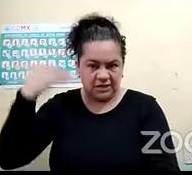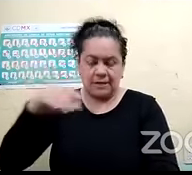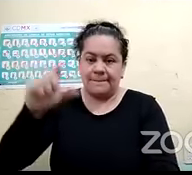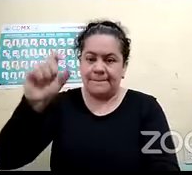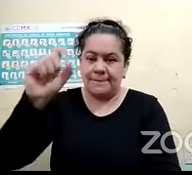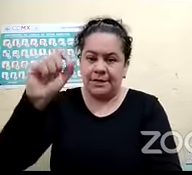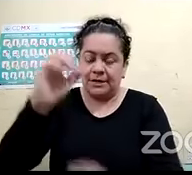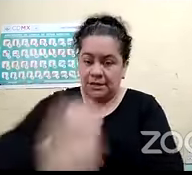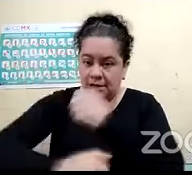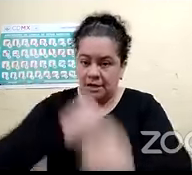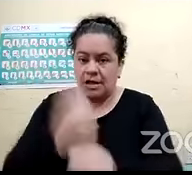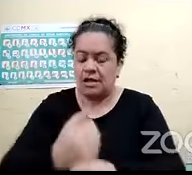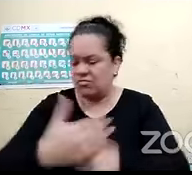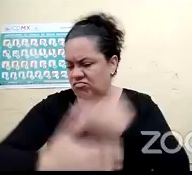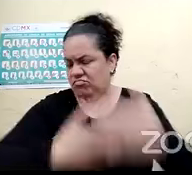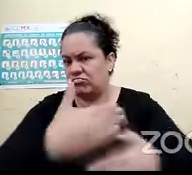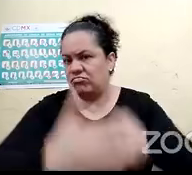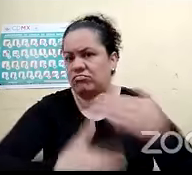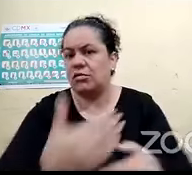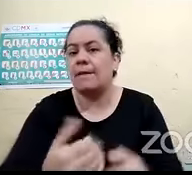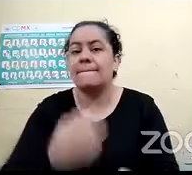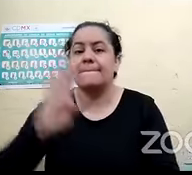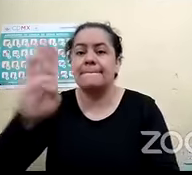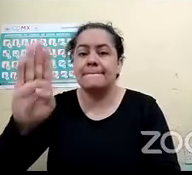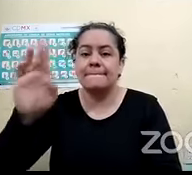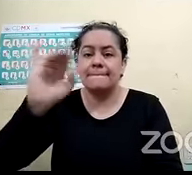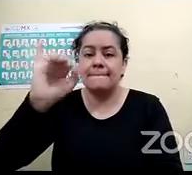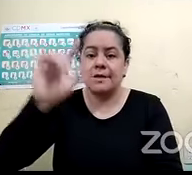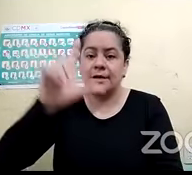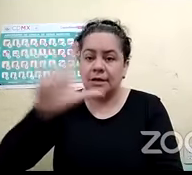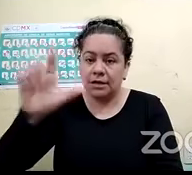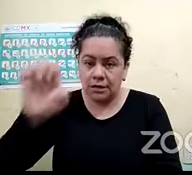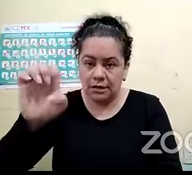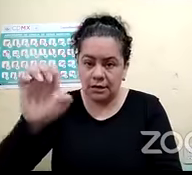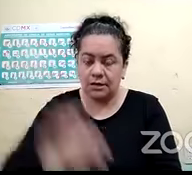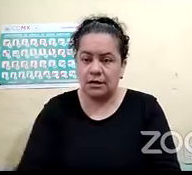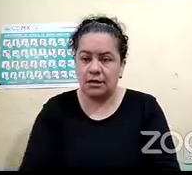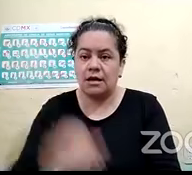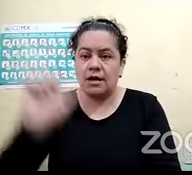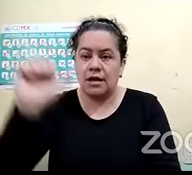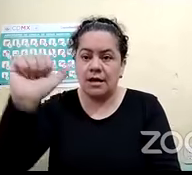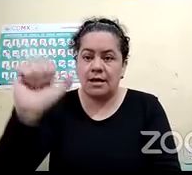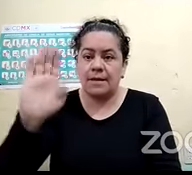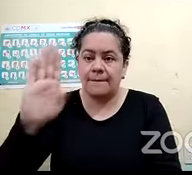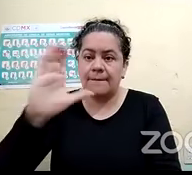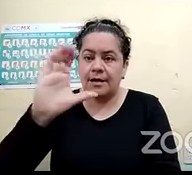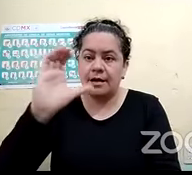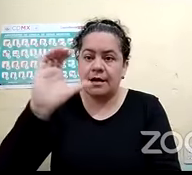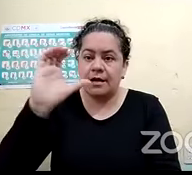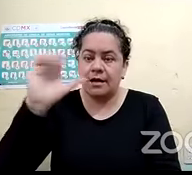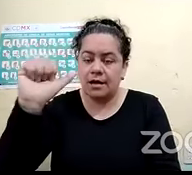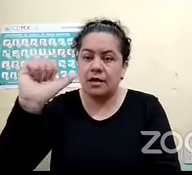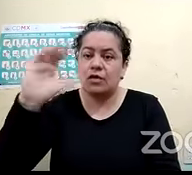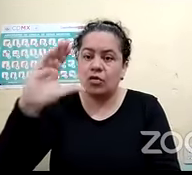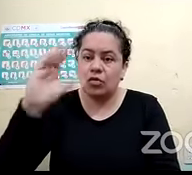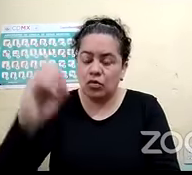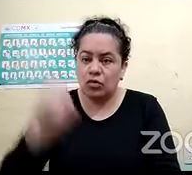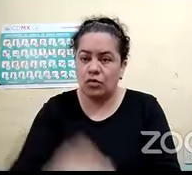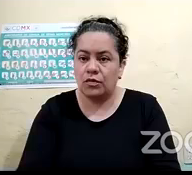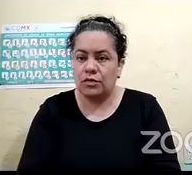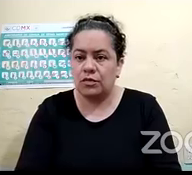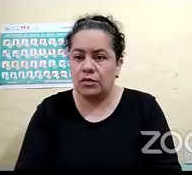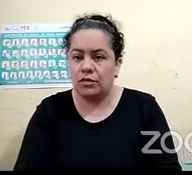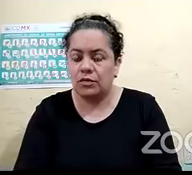sistema braille, estenografía grado 2 de braille, ABACO-CANMER, escritura común en mecanografía, común también en